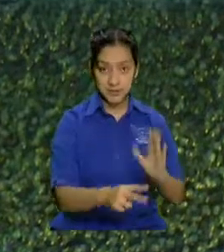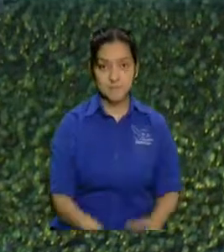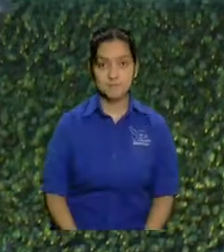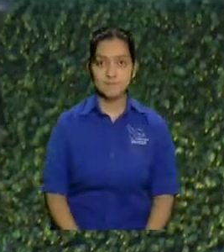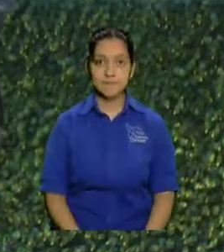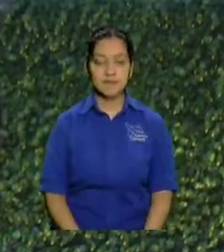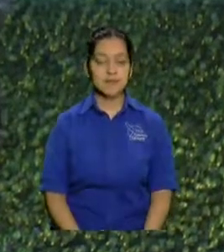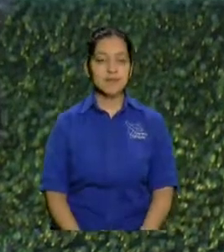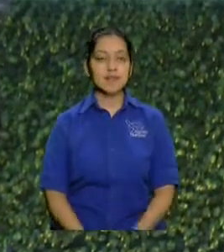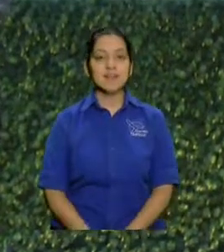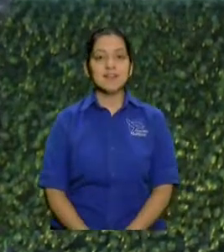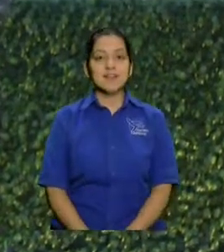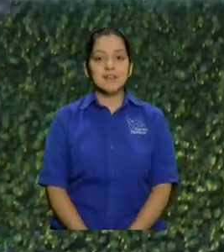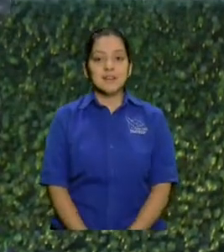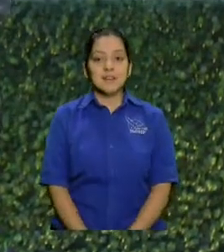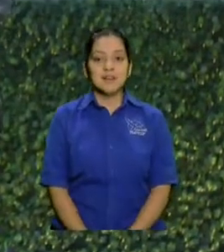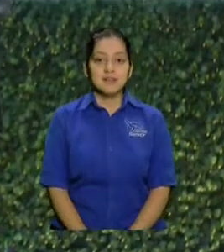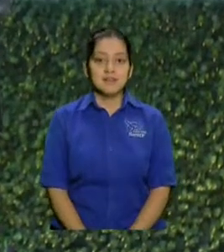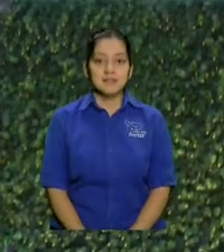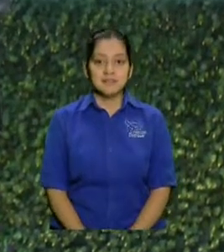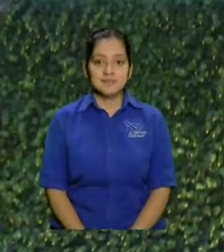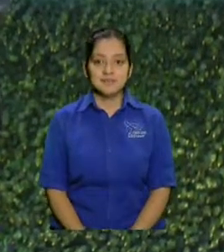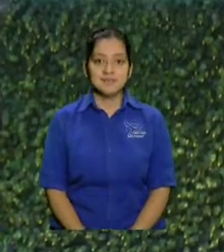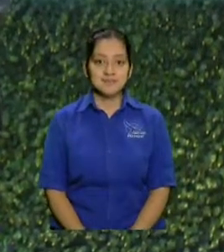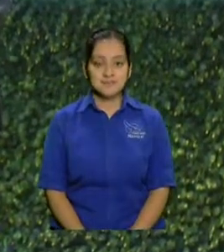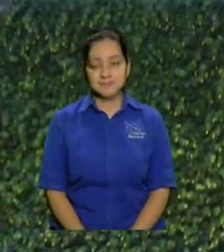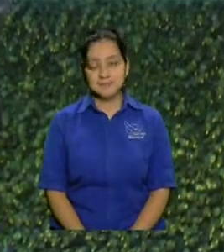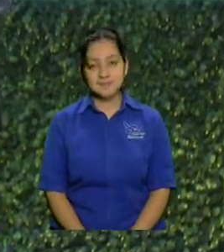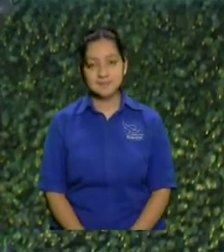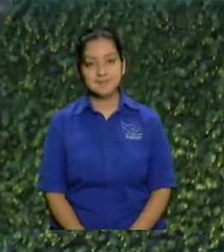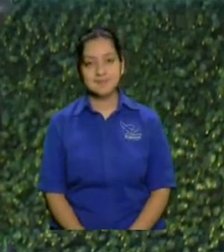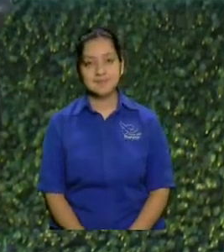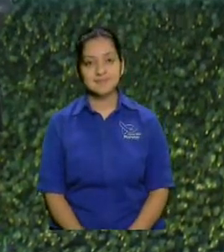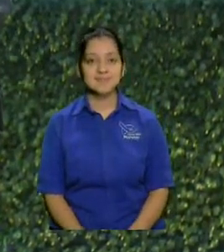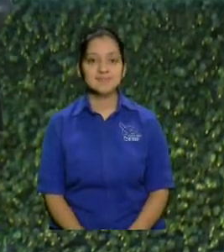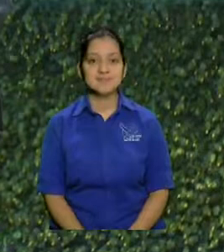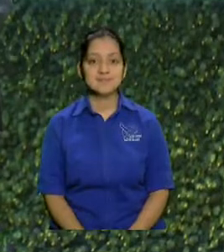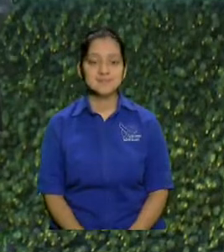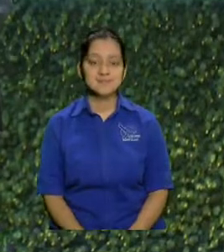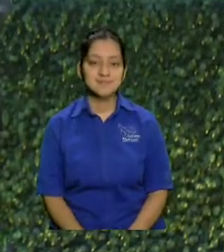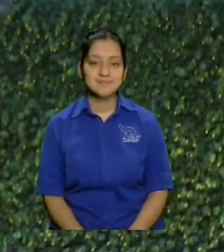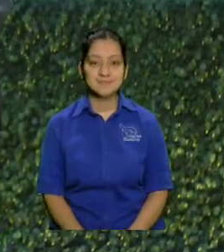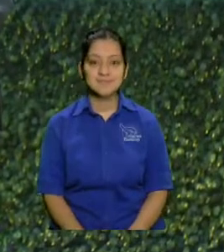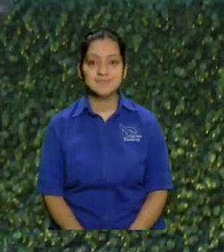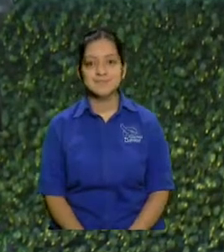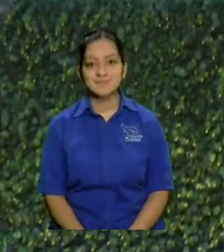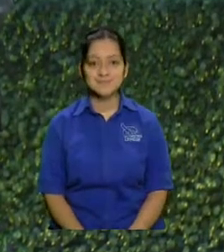tremendo génesis este también este también este también